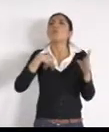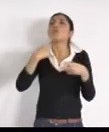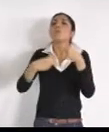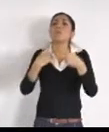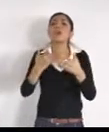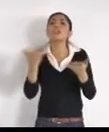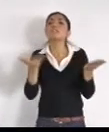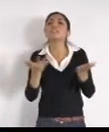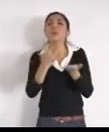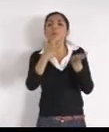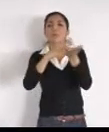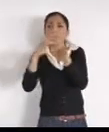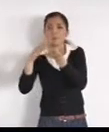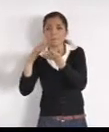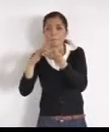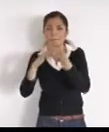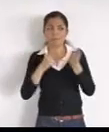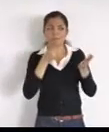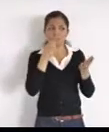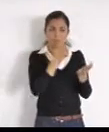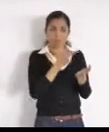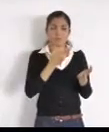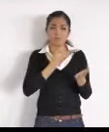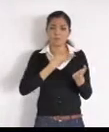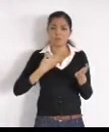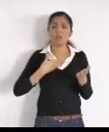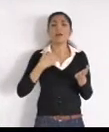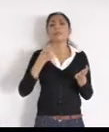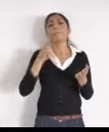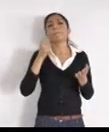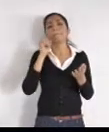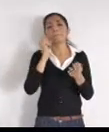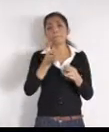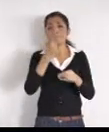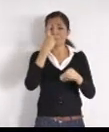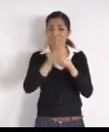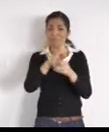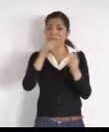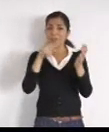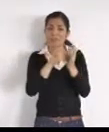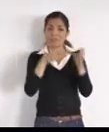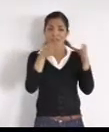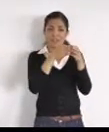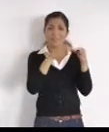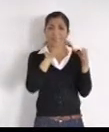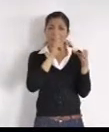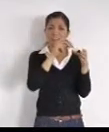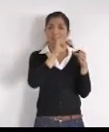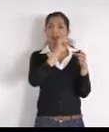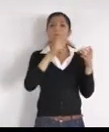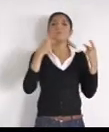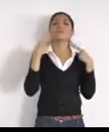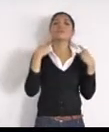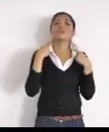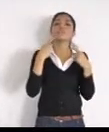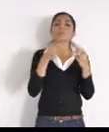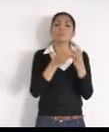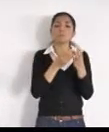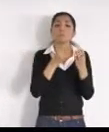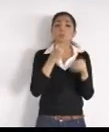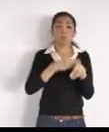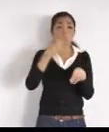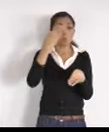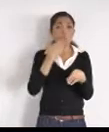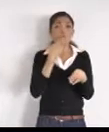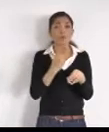generación, de la red, de asesorías legales, tuvo una, excelente respuesta, vamos a darle, el segundo paso, que es, aprovechar a las que,